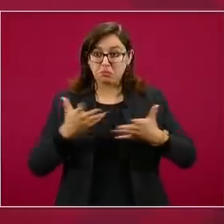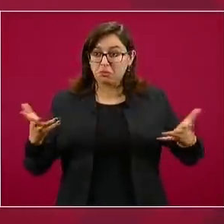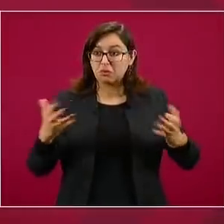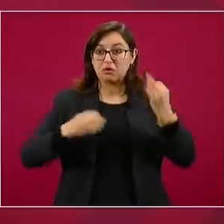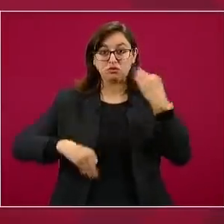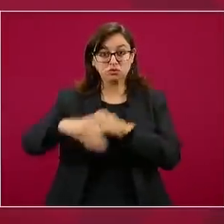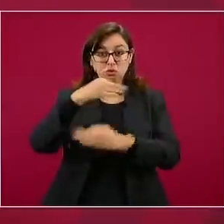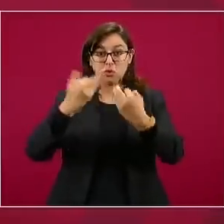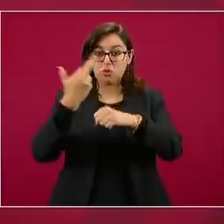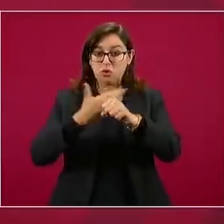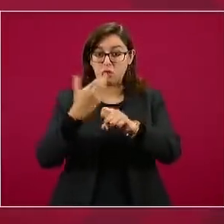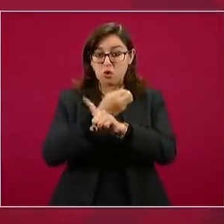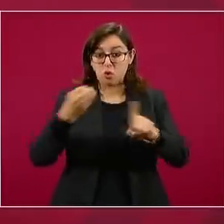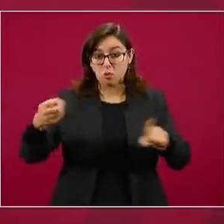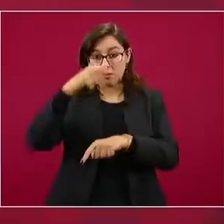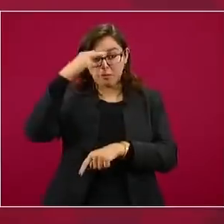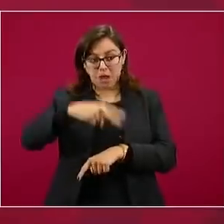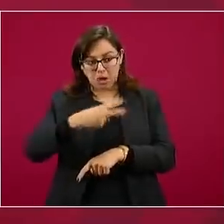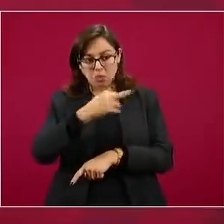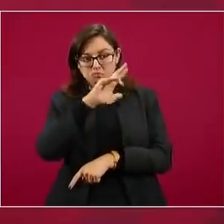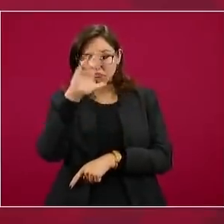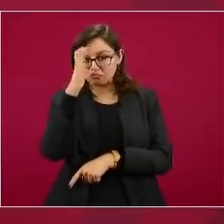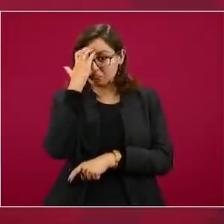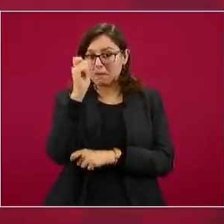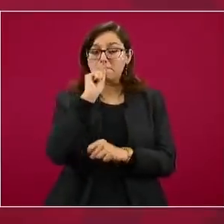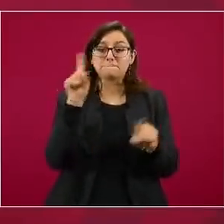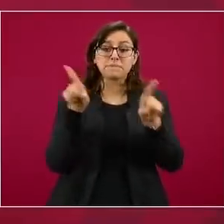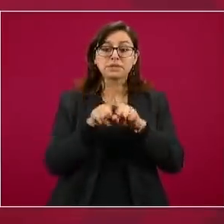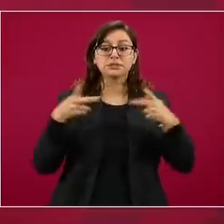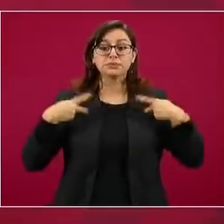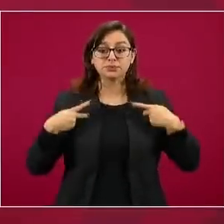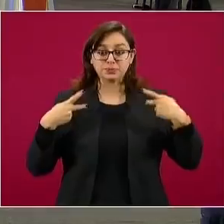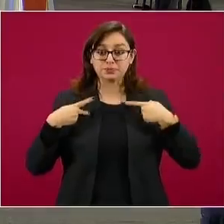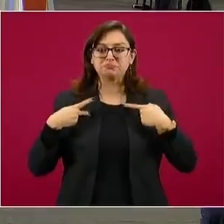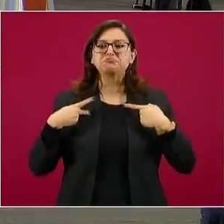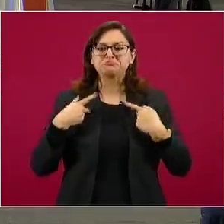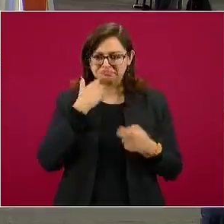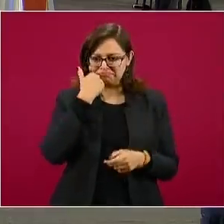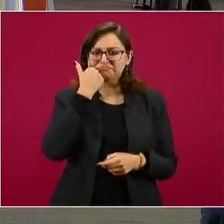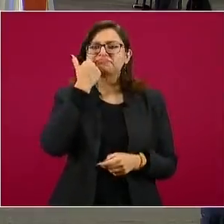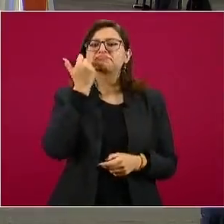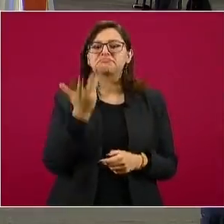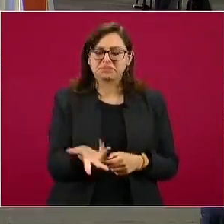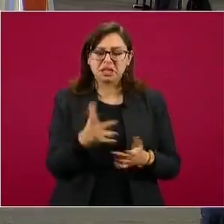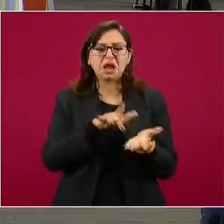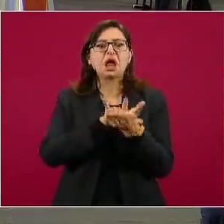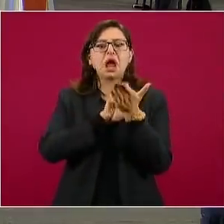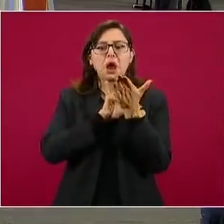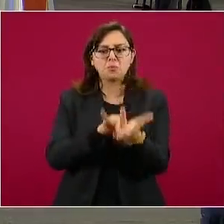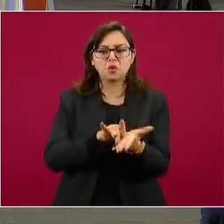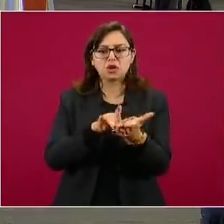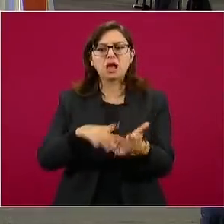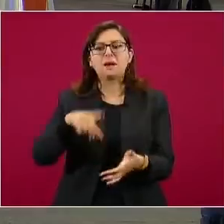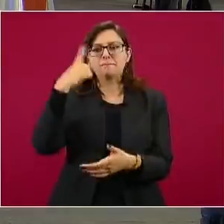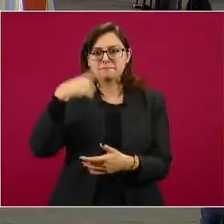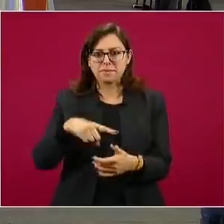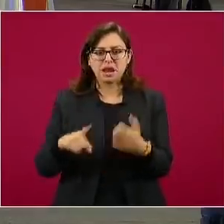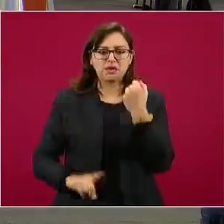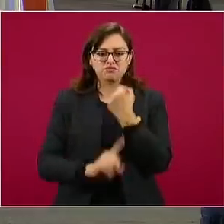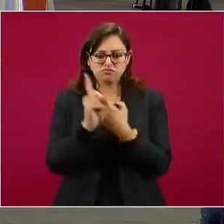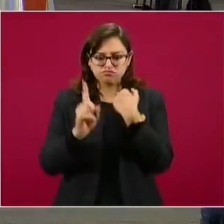México y también a la voluntad del pueblo mexicano por sumarse a un esfuerzo global para encontrar la